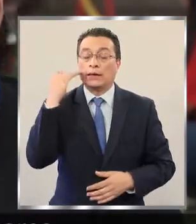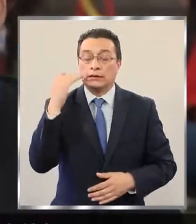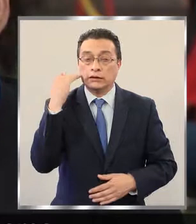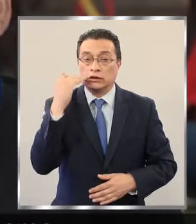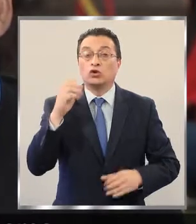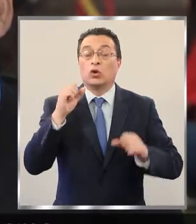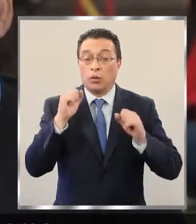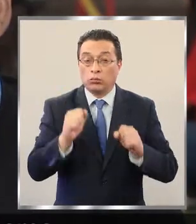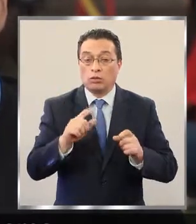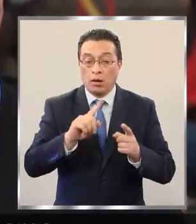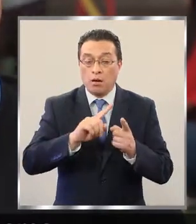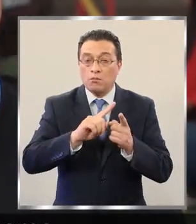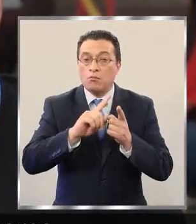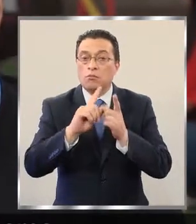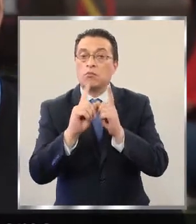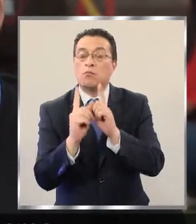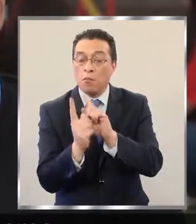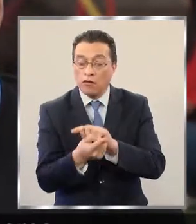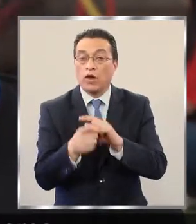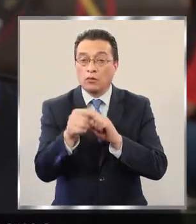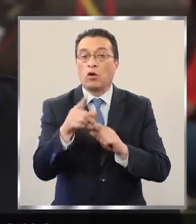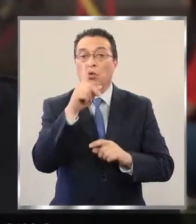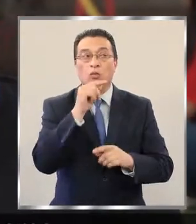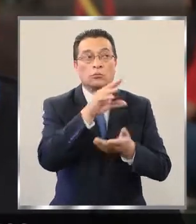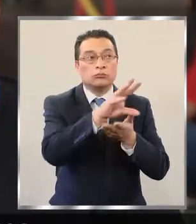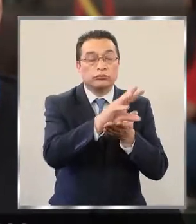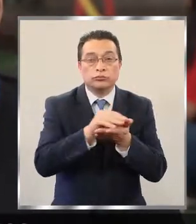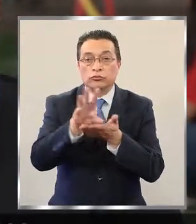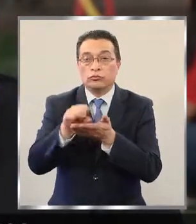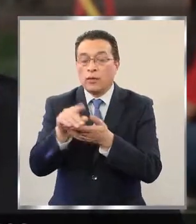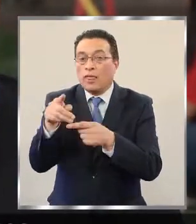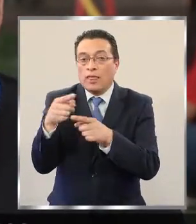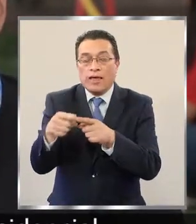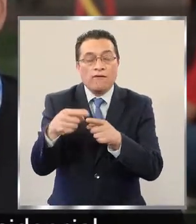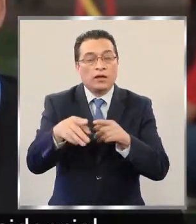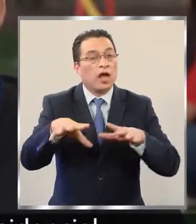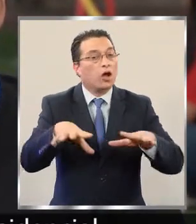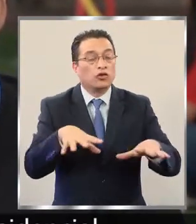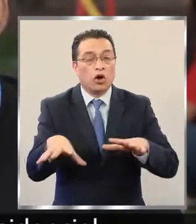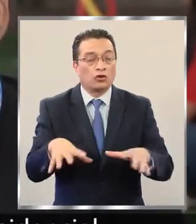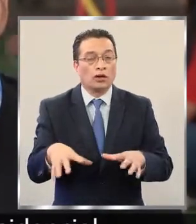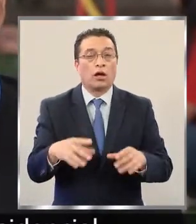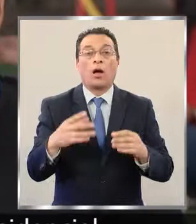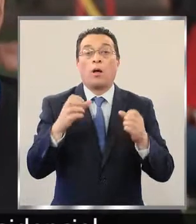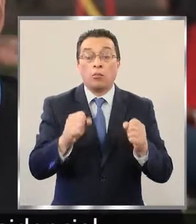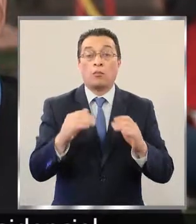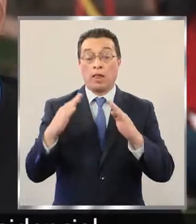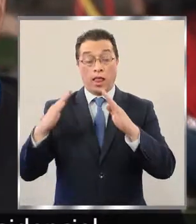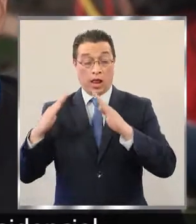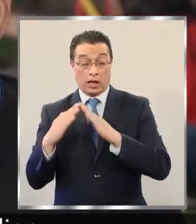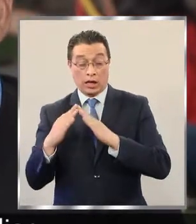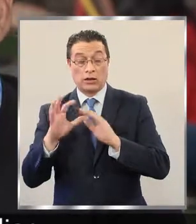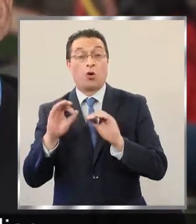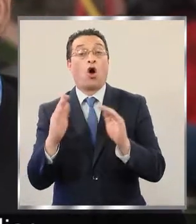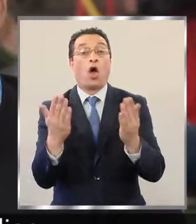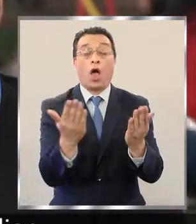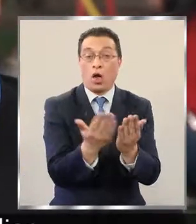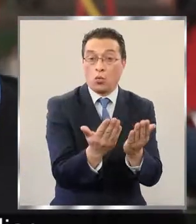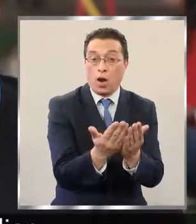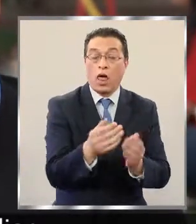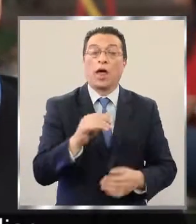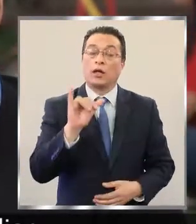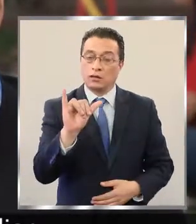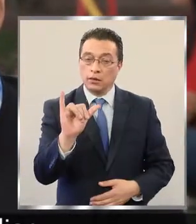chicos han modificado de sus pares en los distintos contextos. Ya hablamos de contexto residencial, escolar